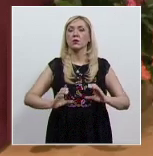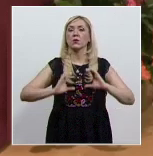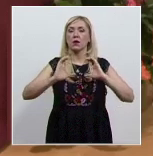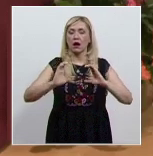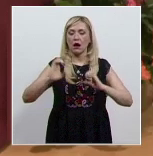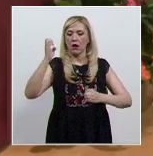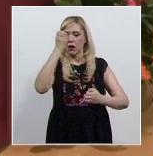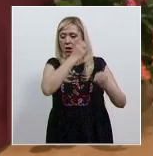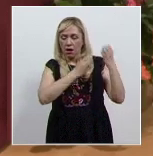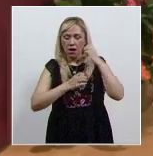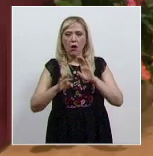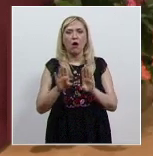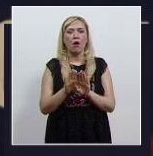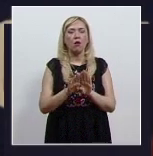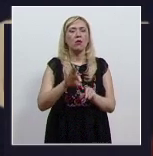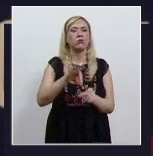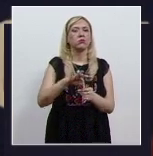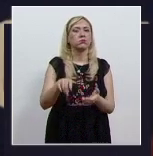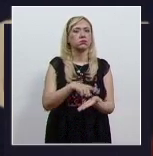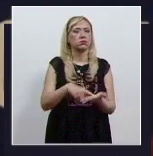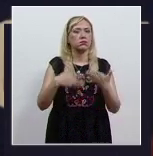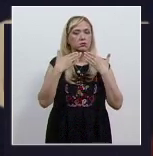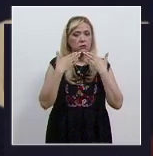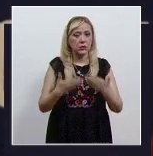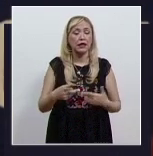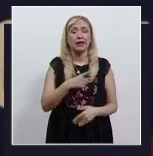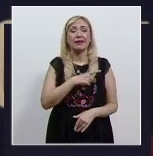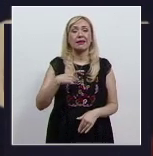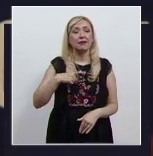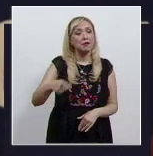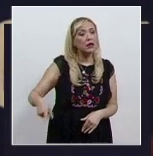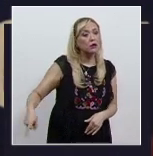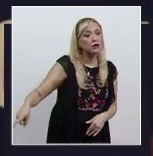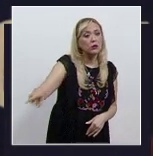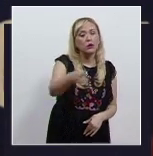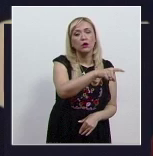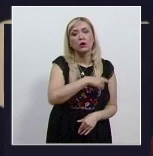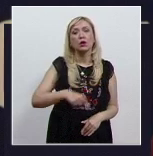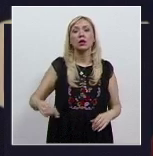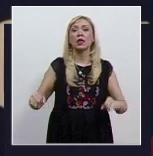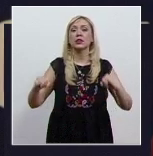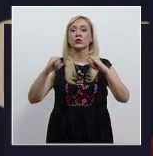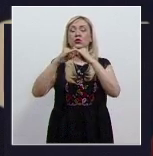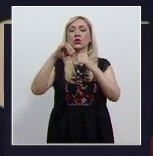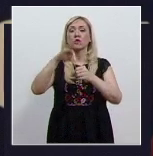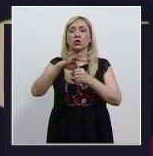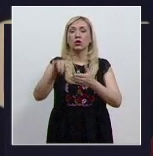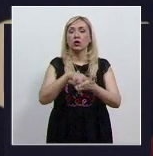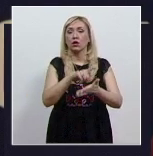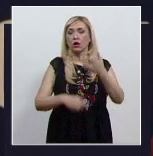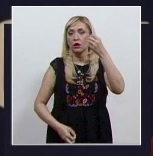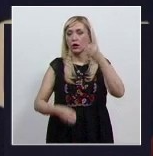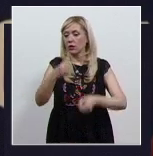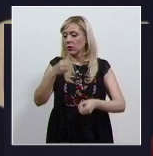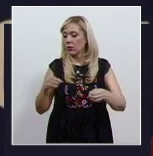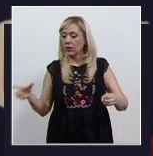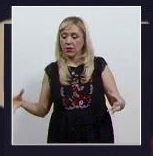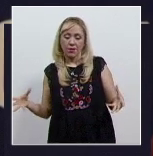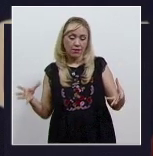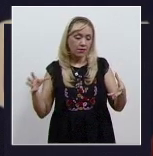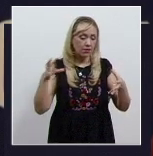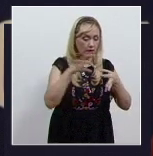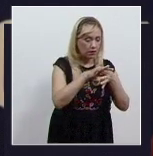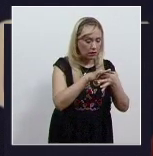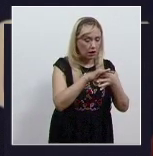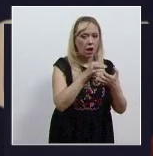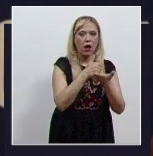revisión de las elecciones. Tienen que acompañar a las instituciones electorales con el señalamiento a las